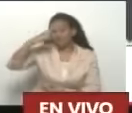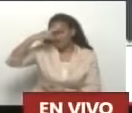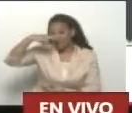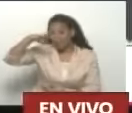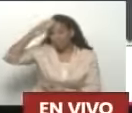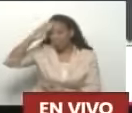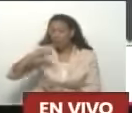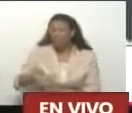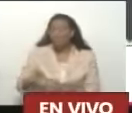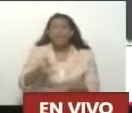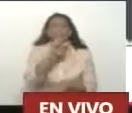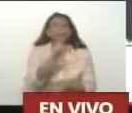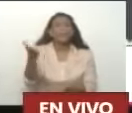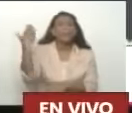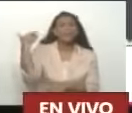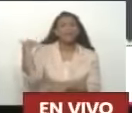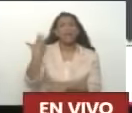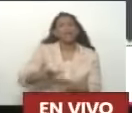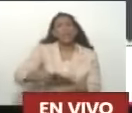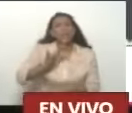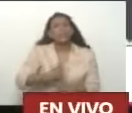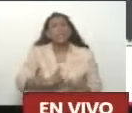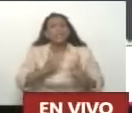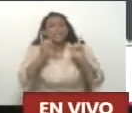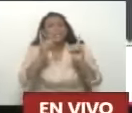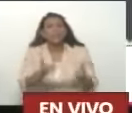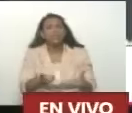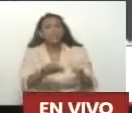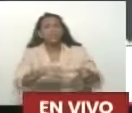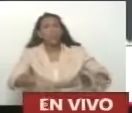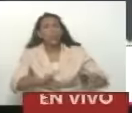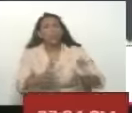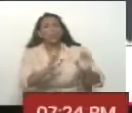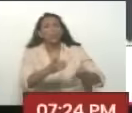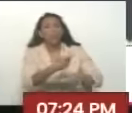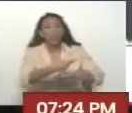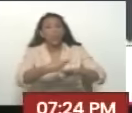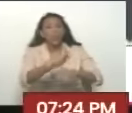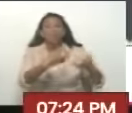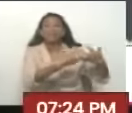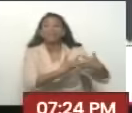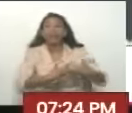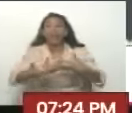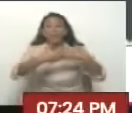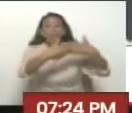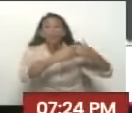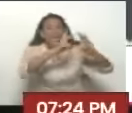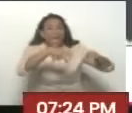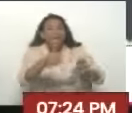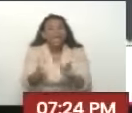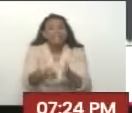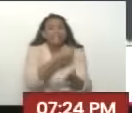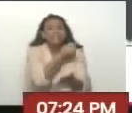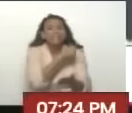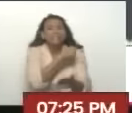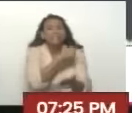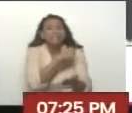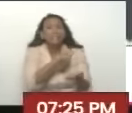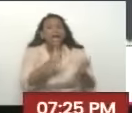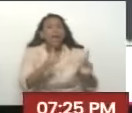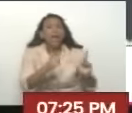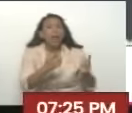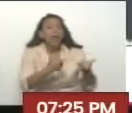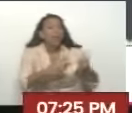hubo una información importante Que fue esta decisión Que tomó el gobierno de Estados Unidos De revocar La célebre